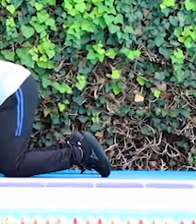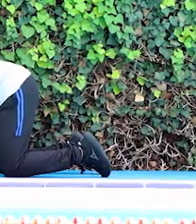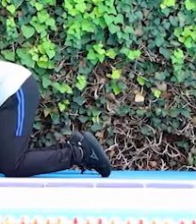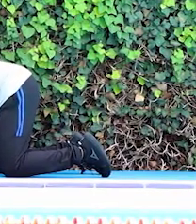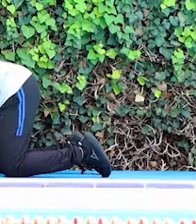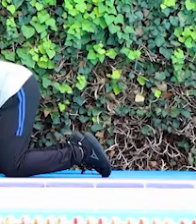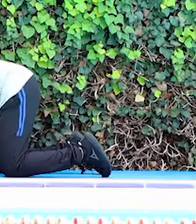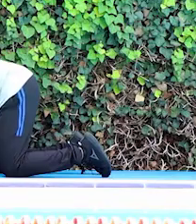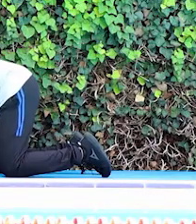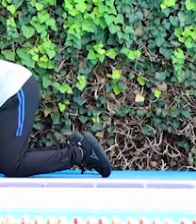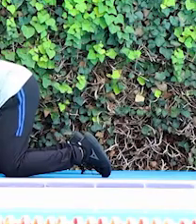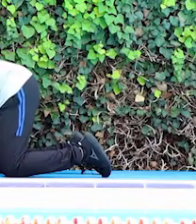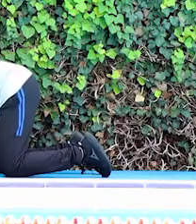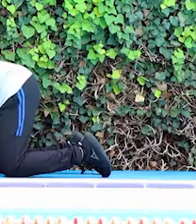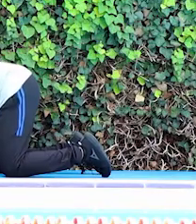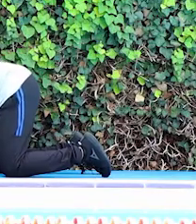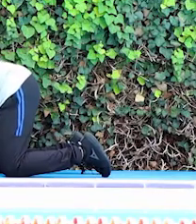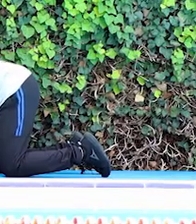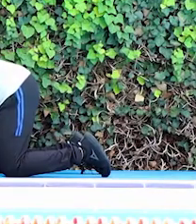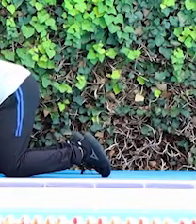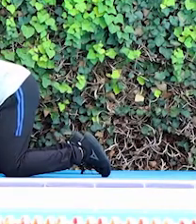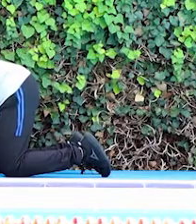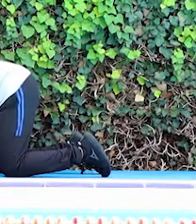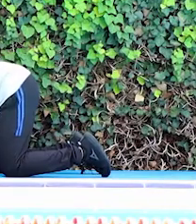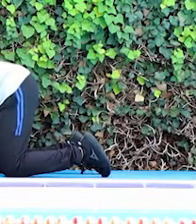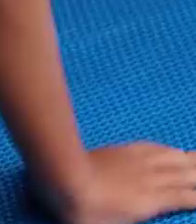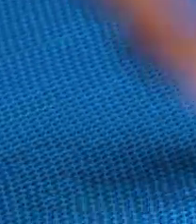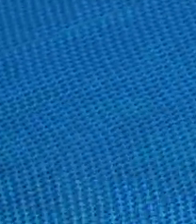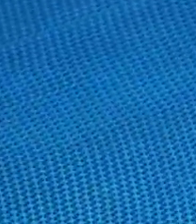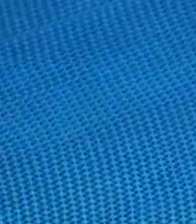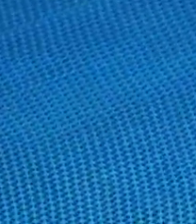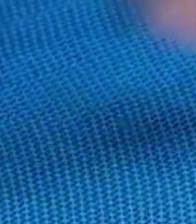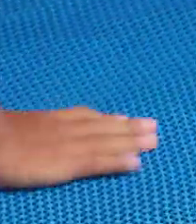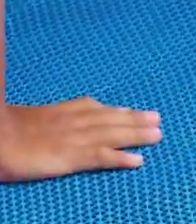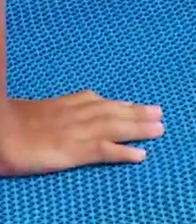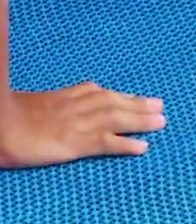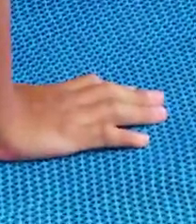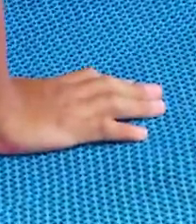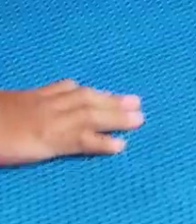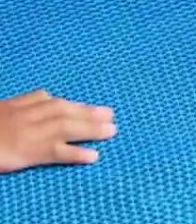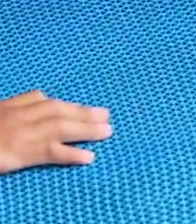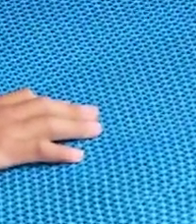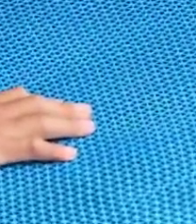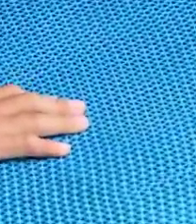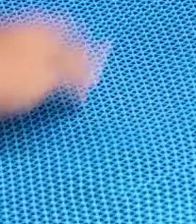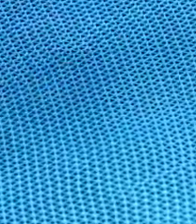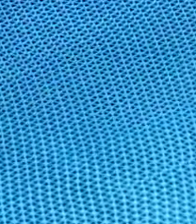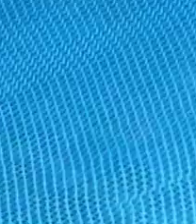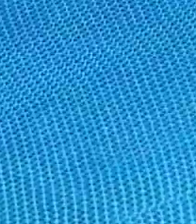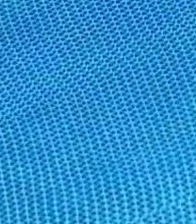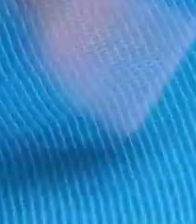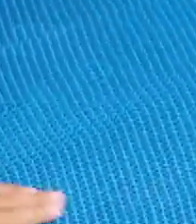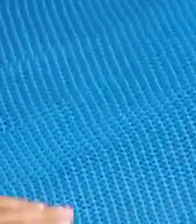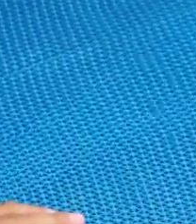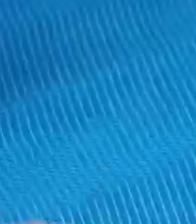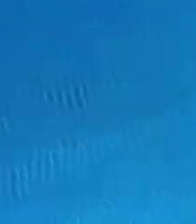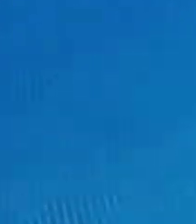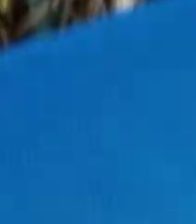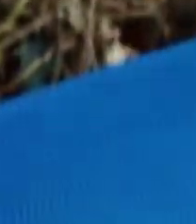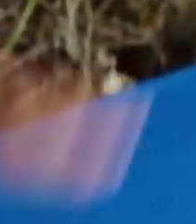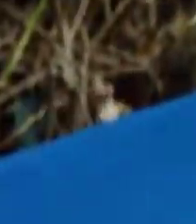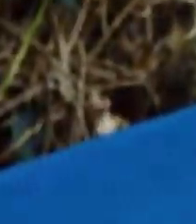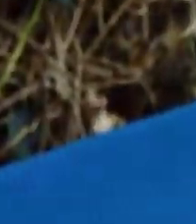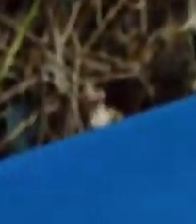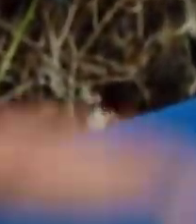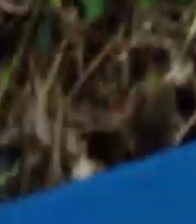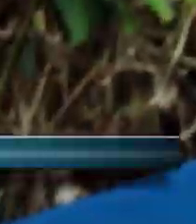Derecha, izquierda. Elevamos derecha, izquierda. Derecha, izquierda. Muy bien,